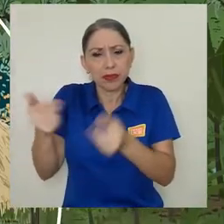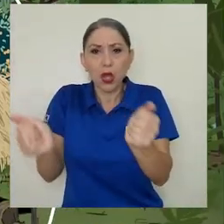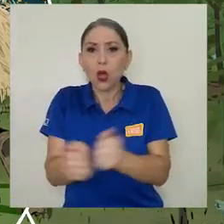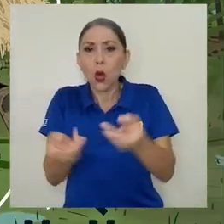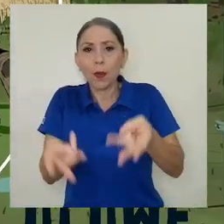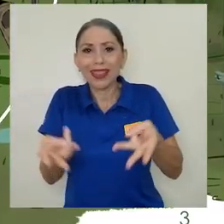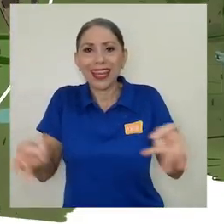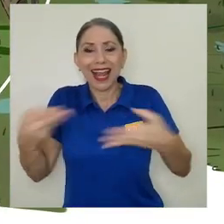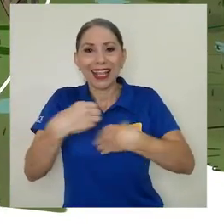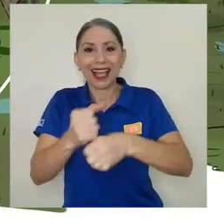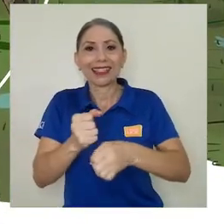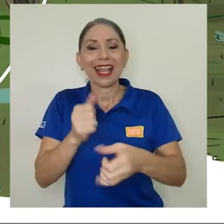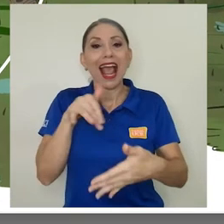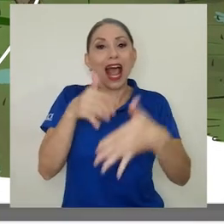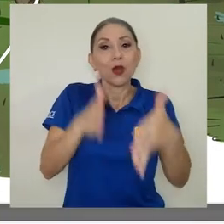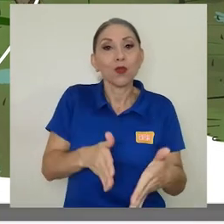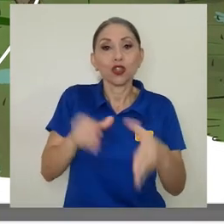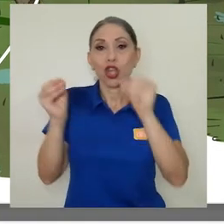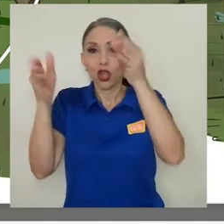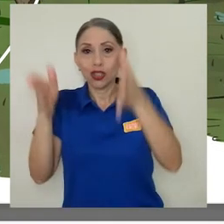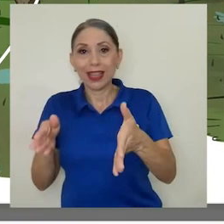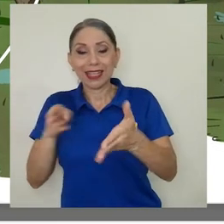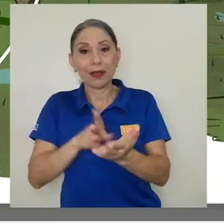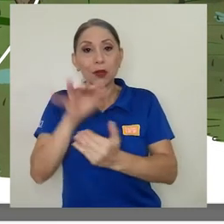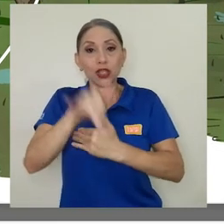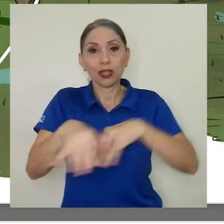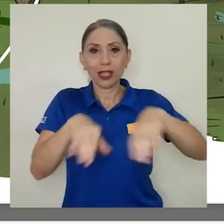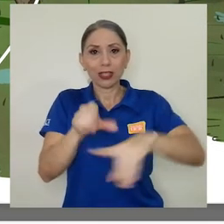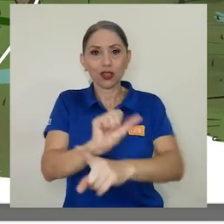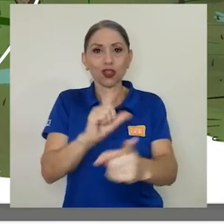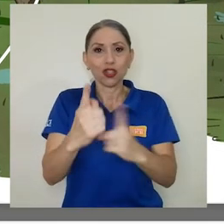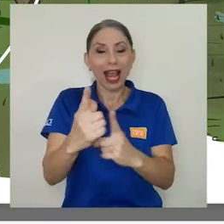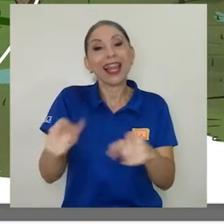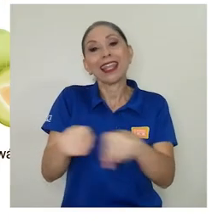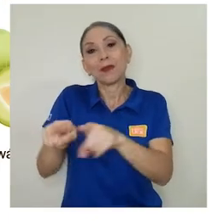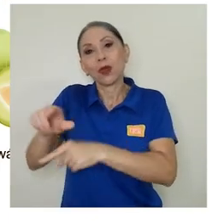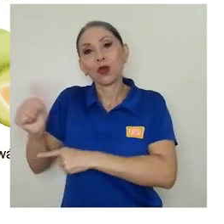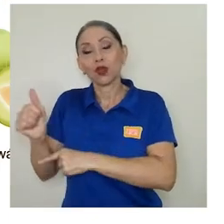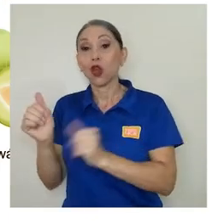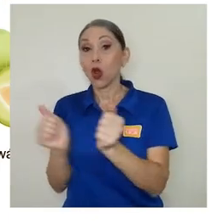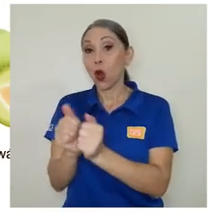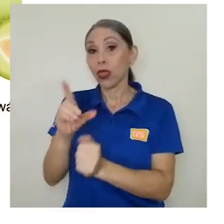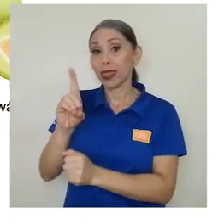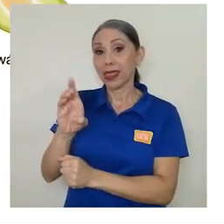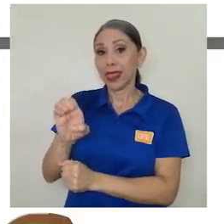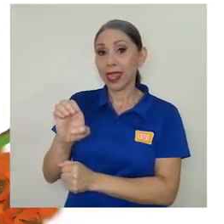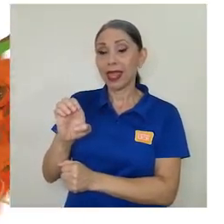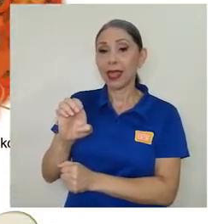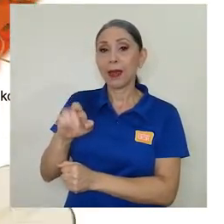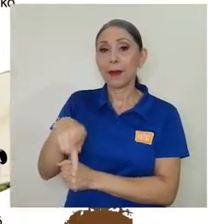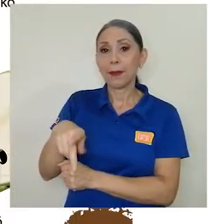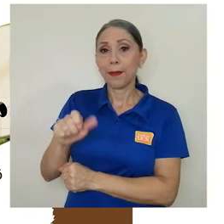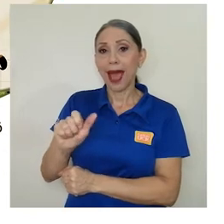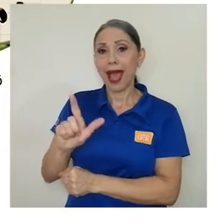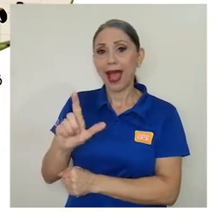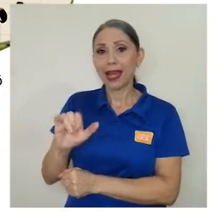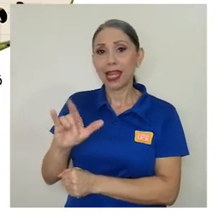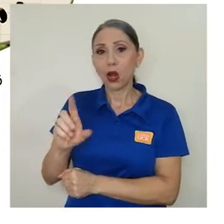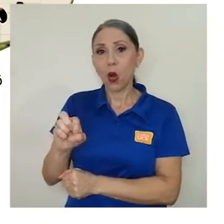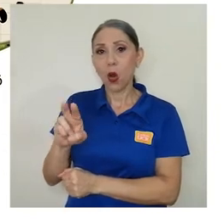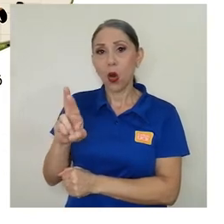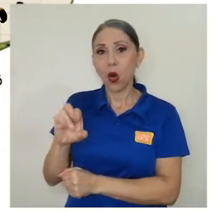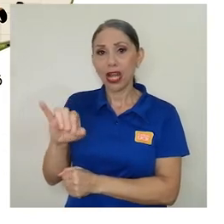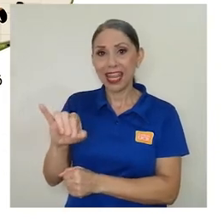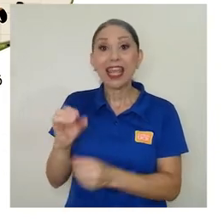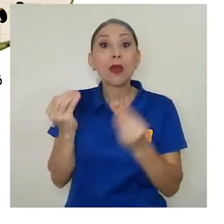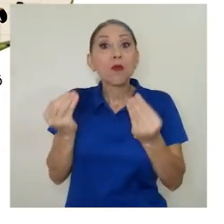crean alumnos y docentes que participan en los proyectos de acción social y fuera de estos. Con DIPALICORI, muchos de estos materiales han podido llegar